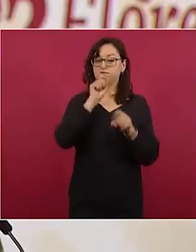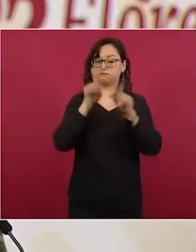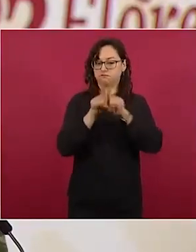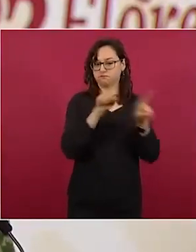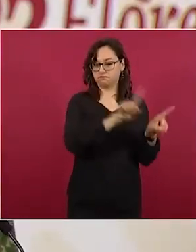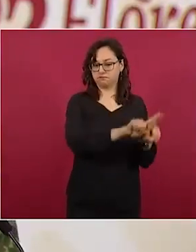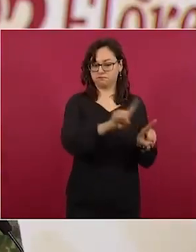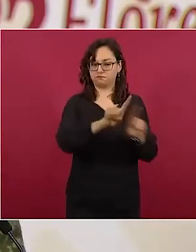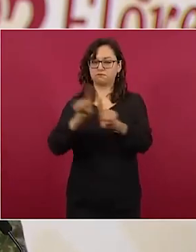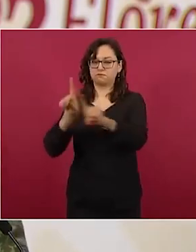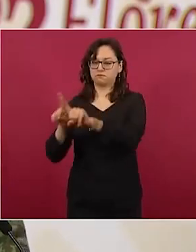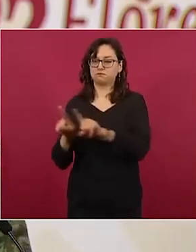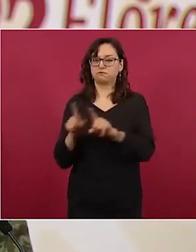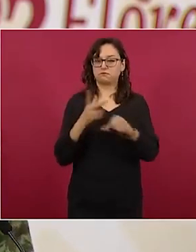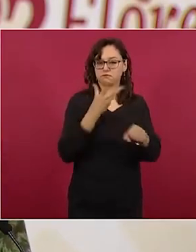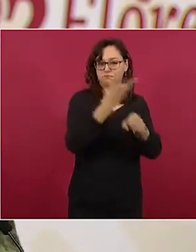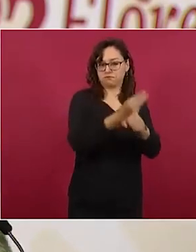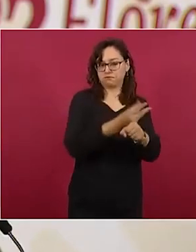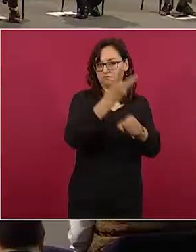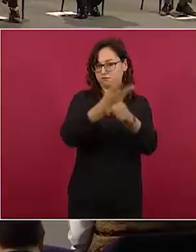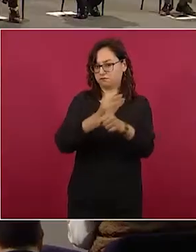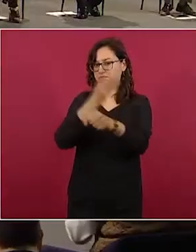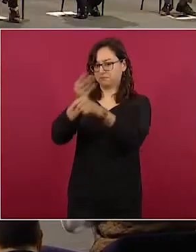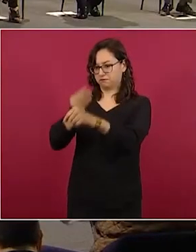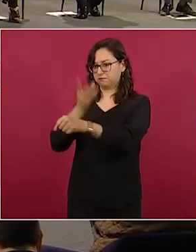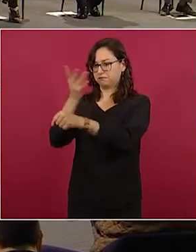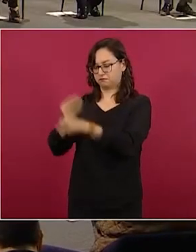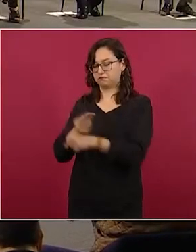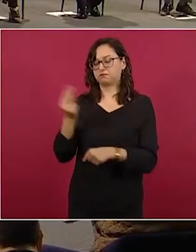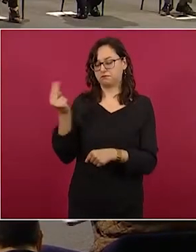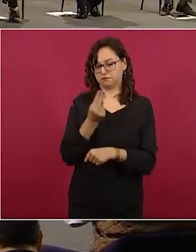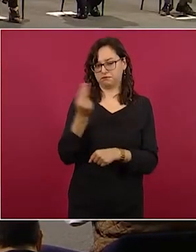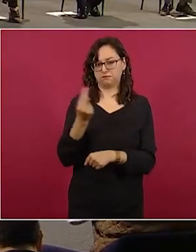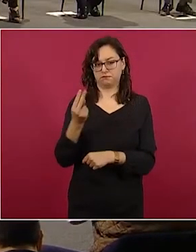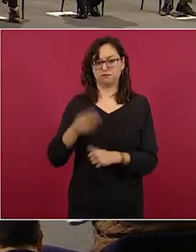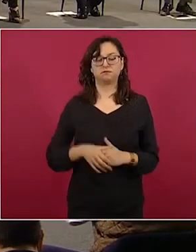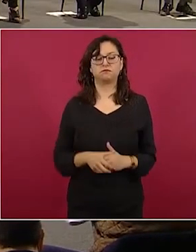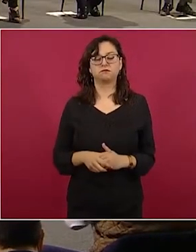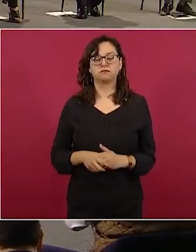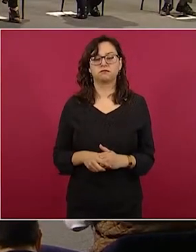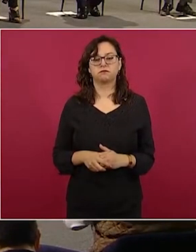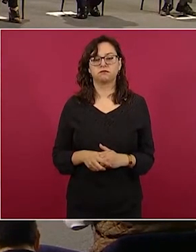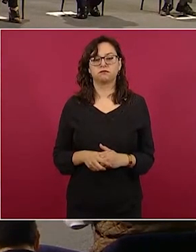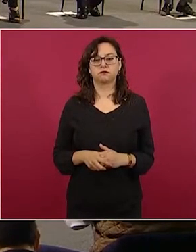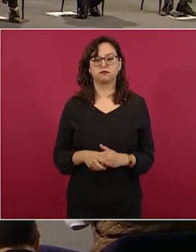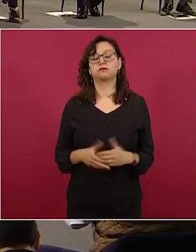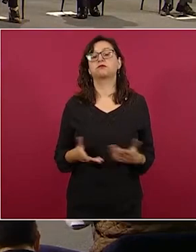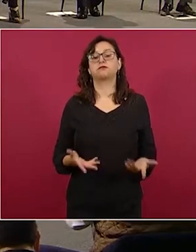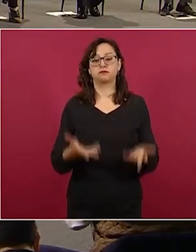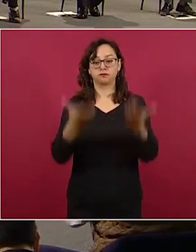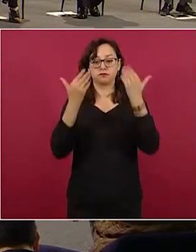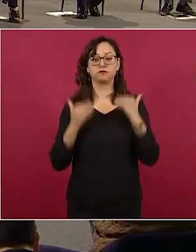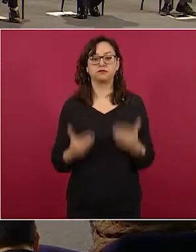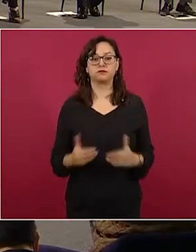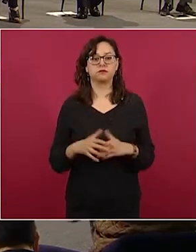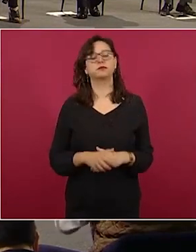y algunos trabajos en el lado tierra por parte del Cuerpo de Ingenieros del Ejército. Ahora, queremos ser enfáticos